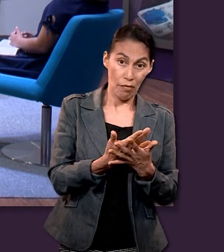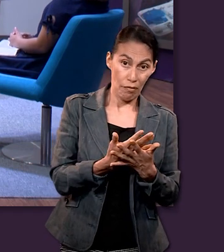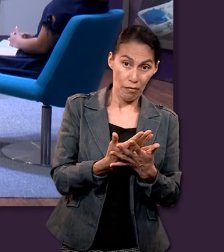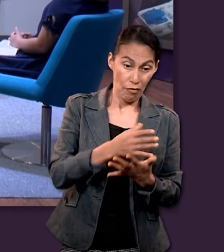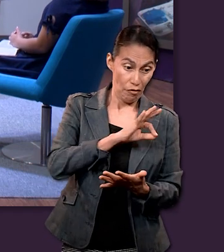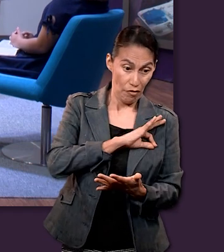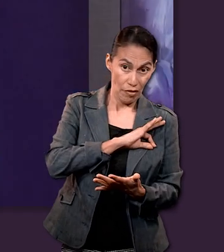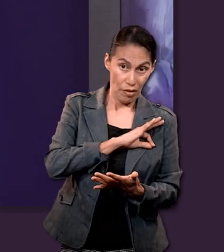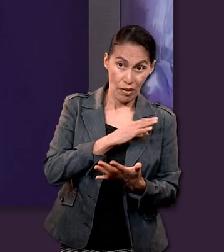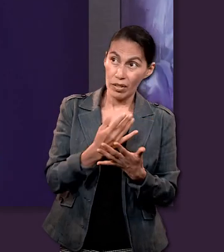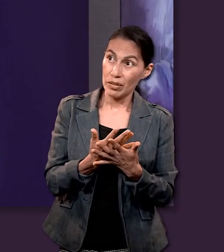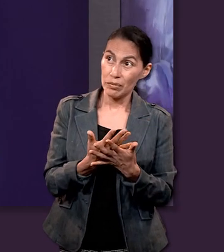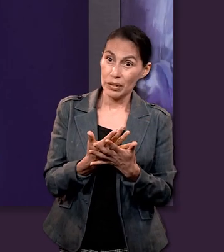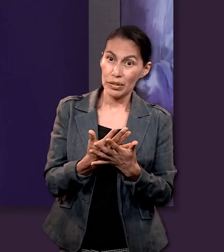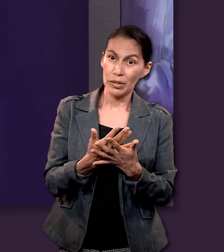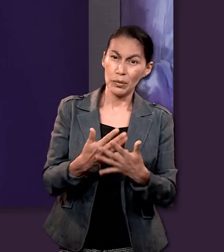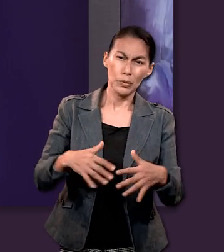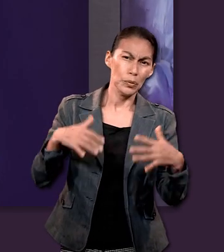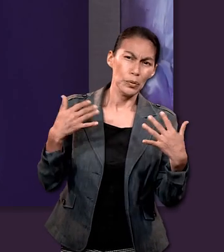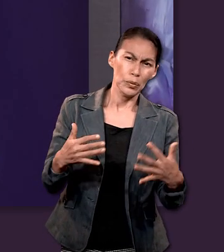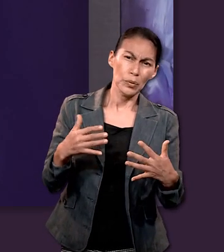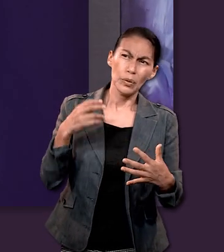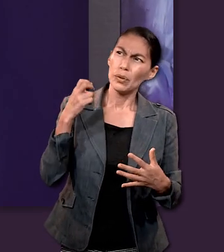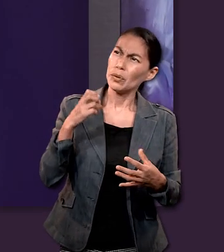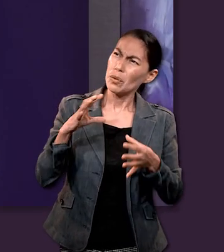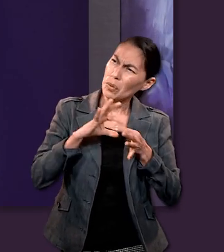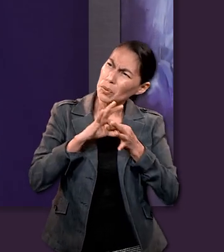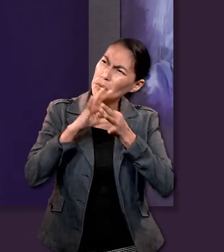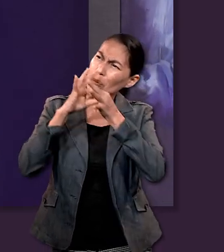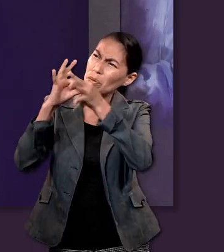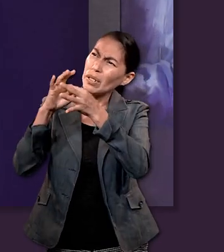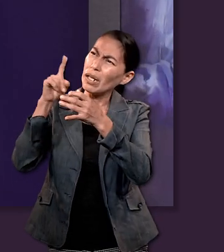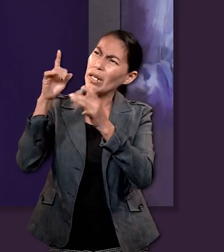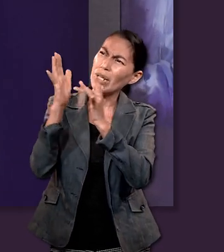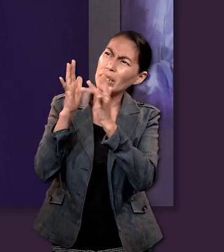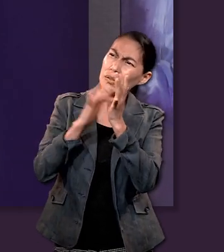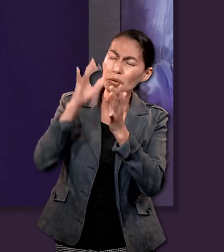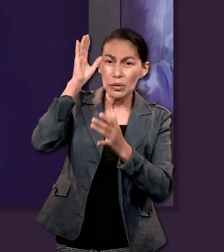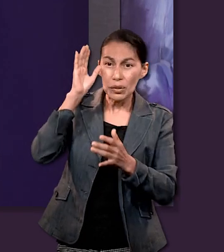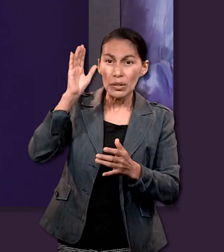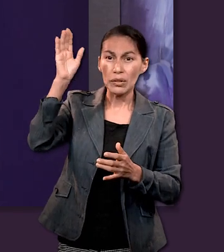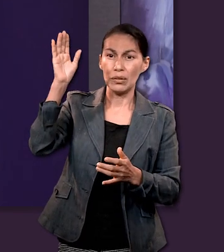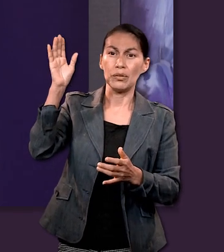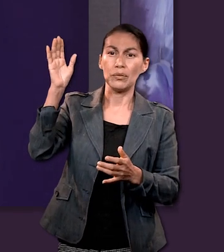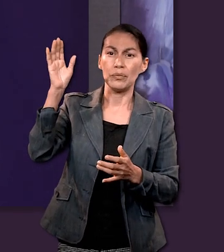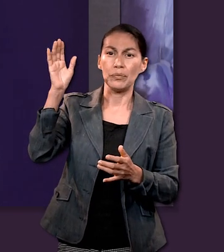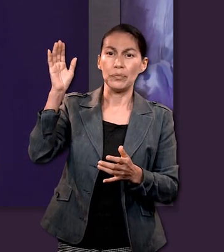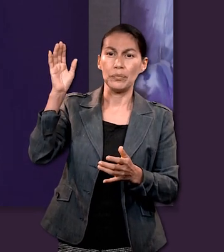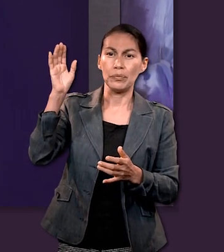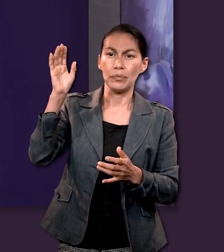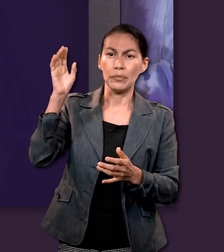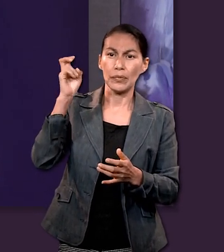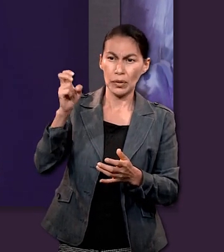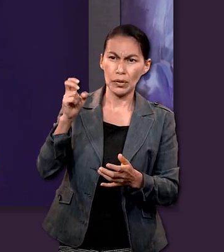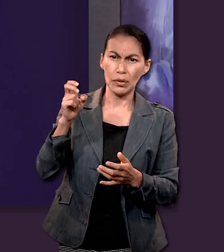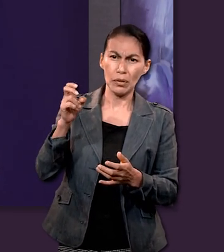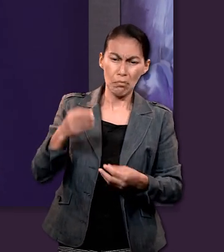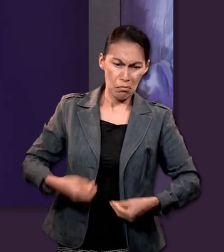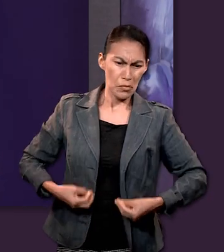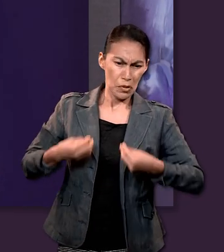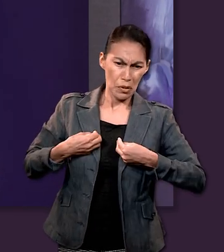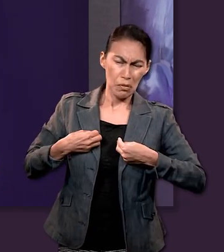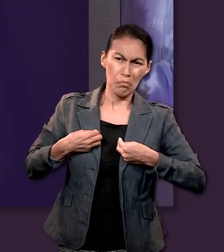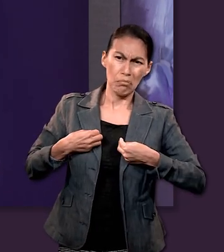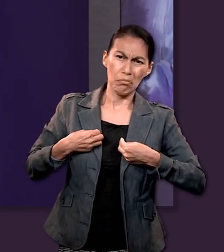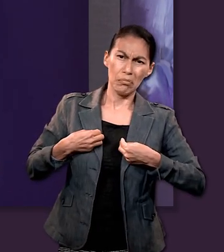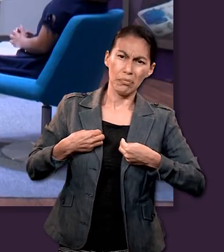esperanza pero cuando tienes fe y la depositas en la esperanza que es Cristo Jesús es ahí la en donde tiene sentido la vida